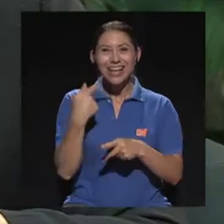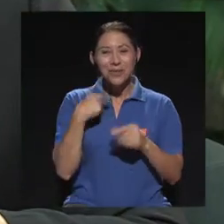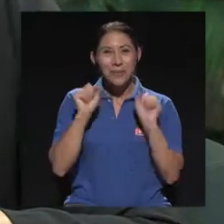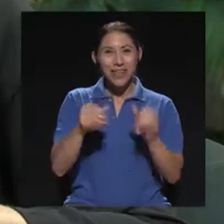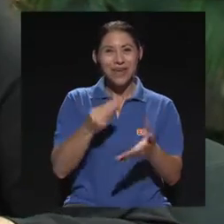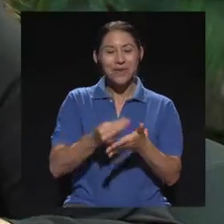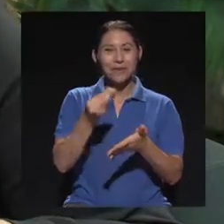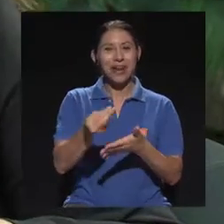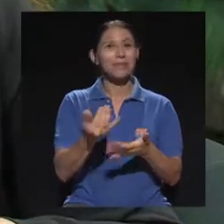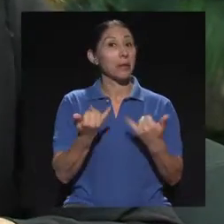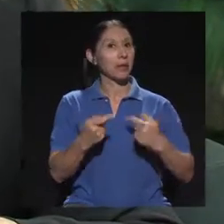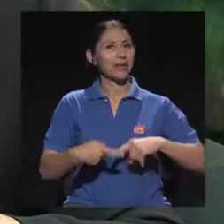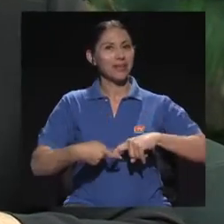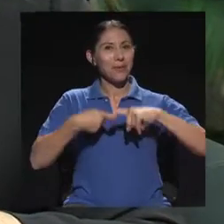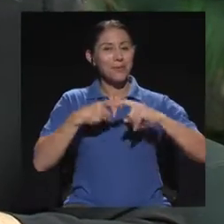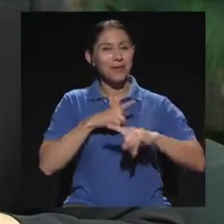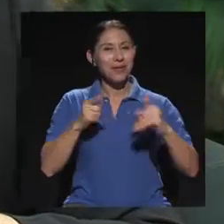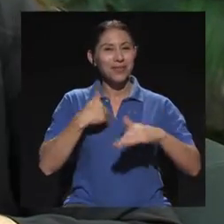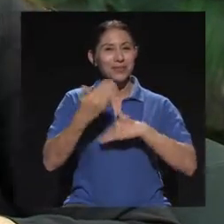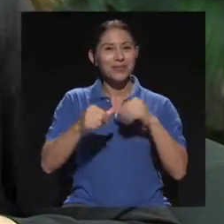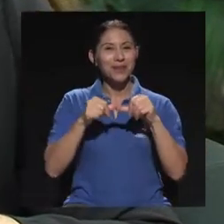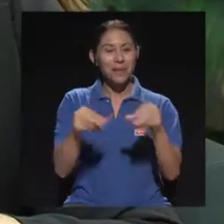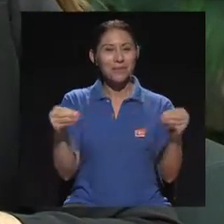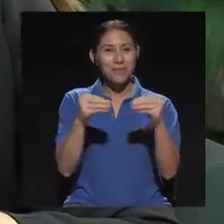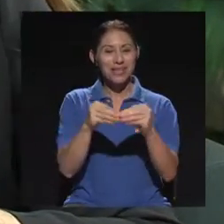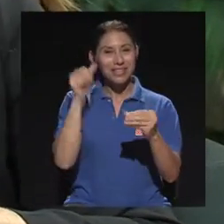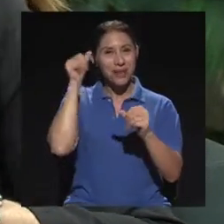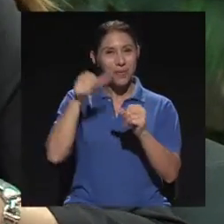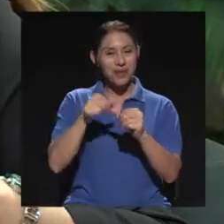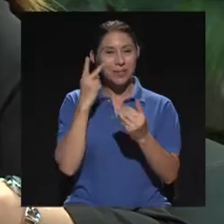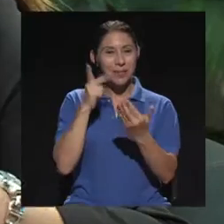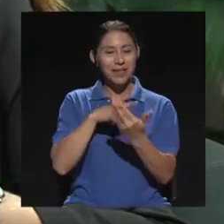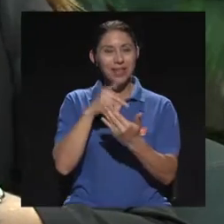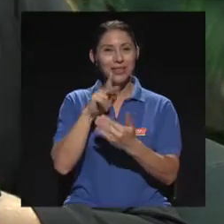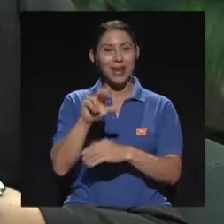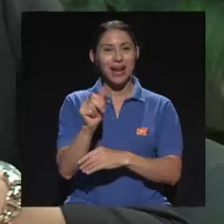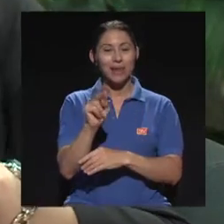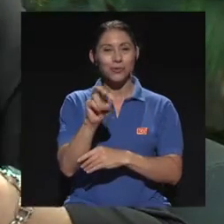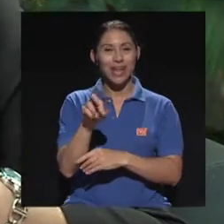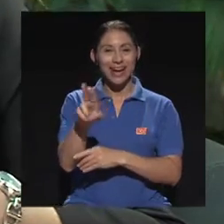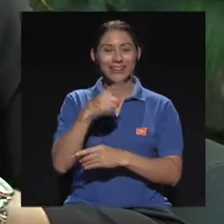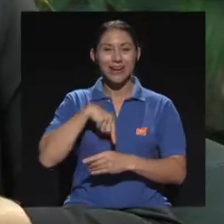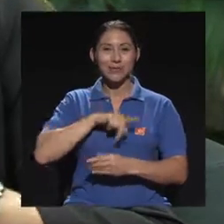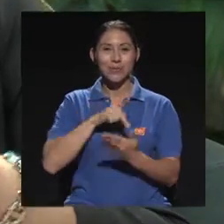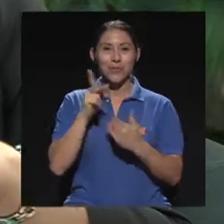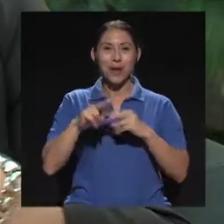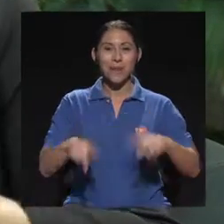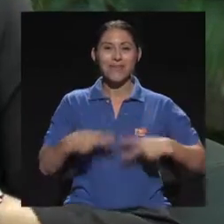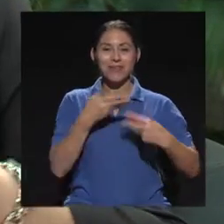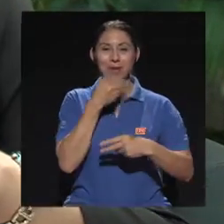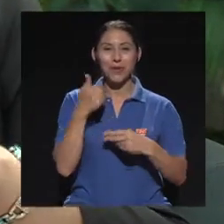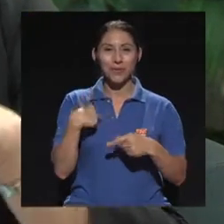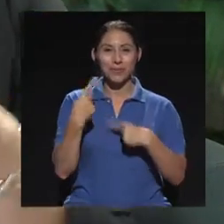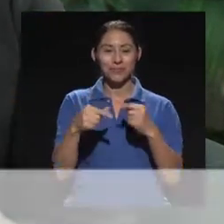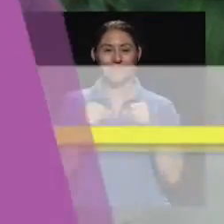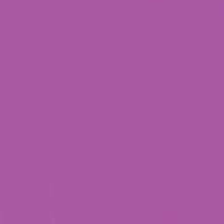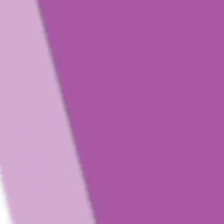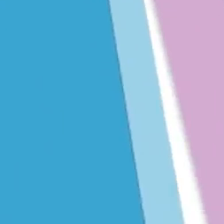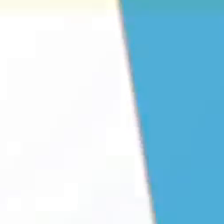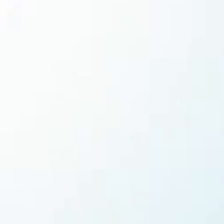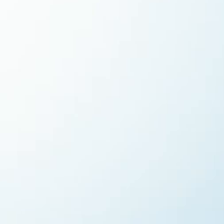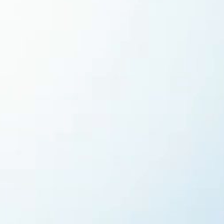pausa, ¿verdad?, en esta conversación, pero ahorita regresamos con más, recuerde que estamos en sintonía de su canal UCR, somos vivir mejor, ya regresamos.